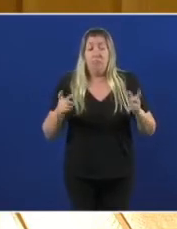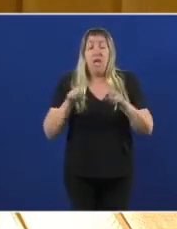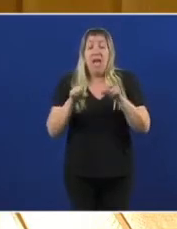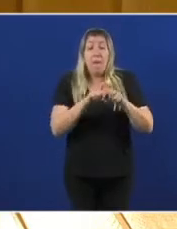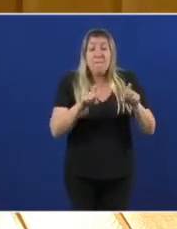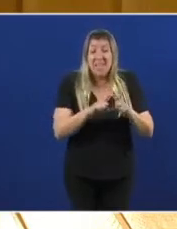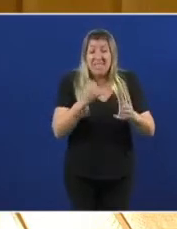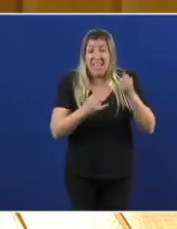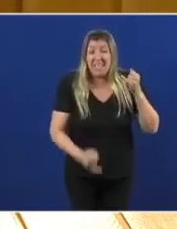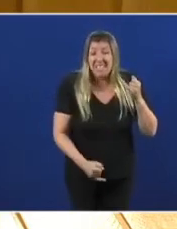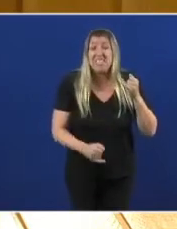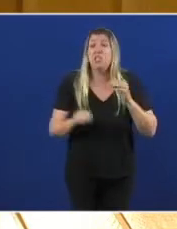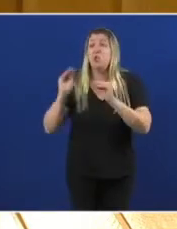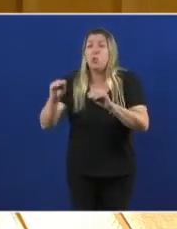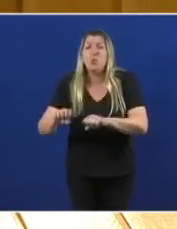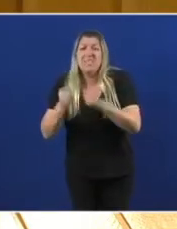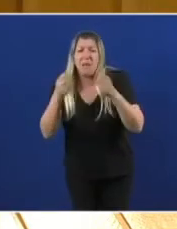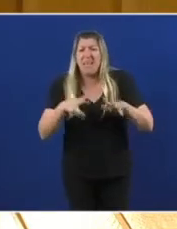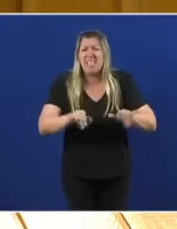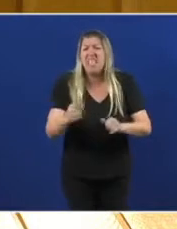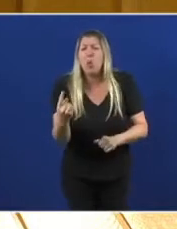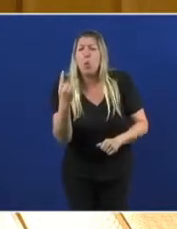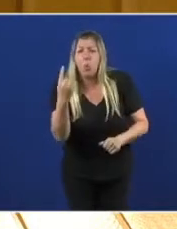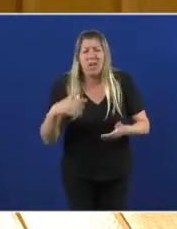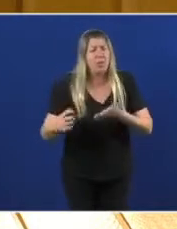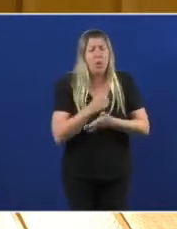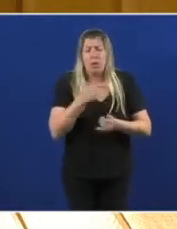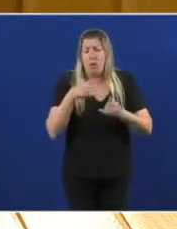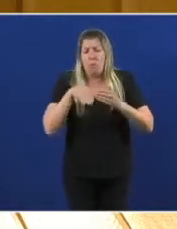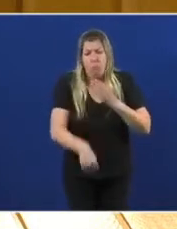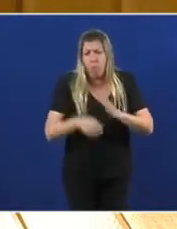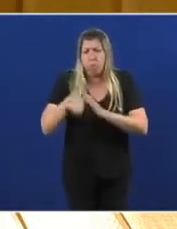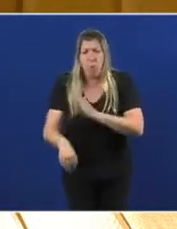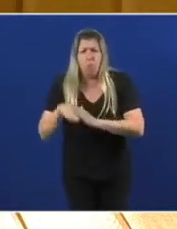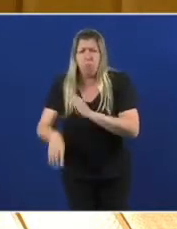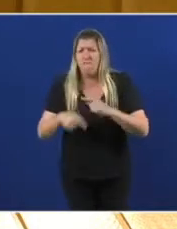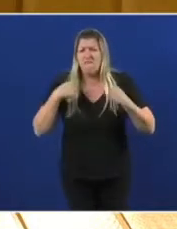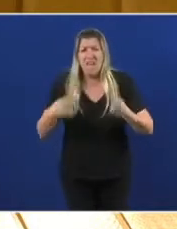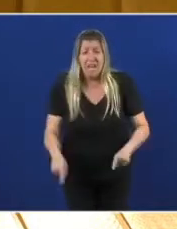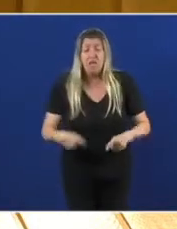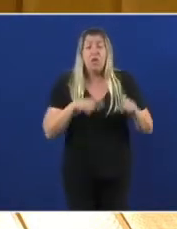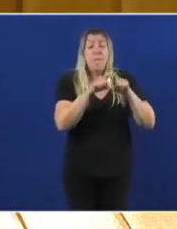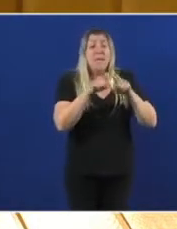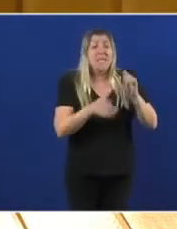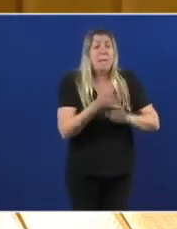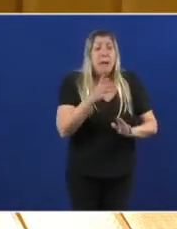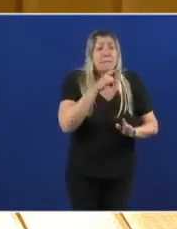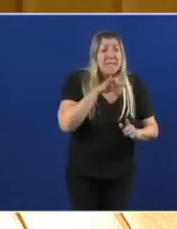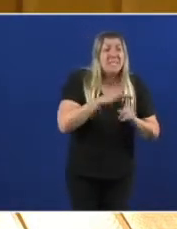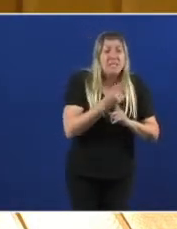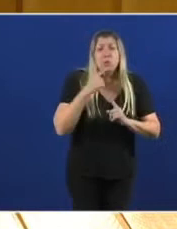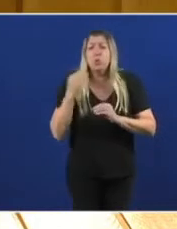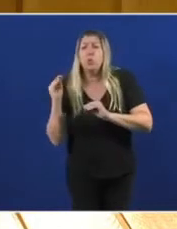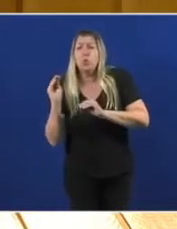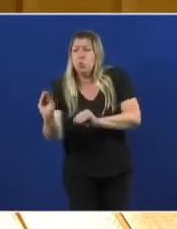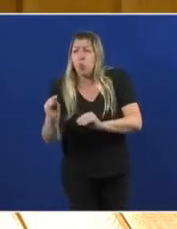que o seu goberno fora capaz de salvar ninunha todas a pique. Pero é que nin tan xiquera vengose aquí a este debate e dá un paso